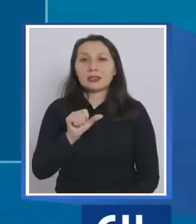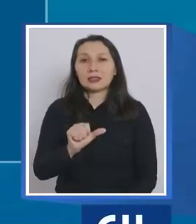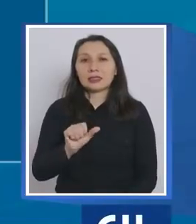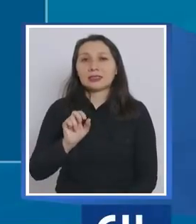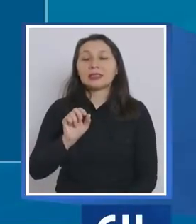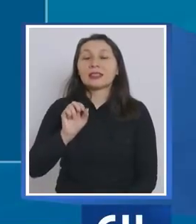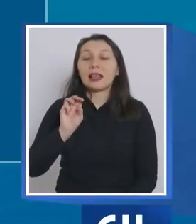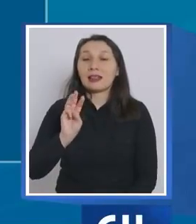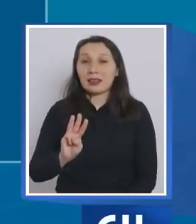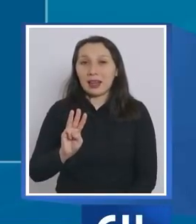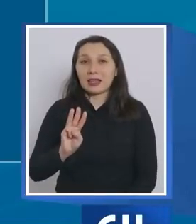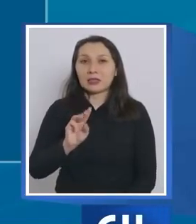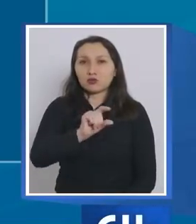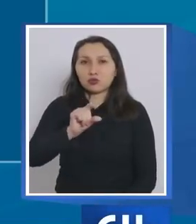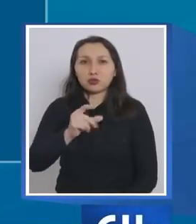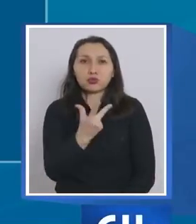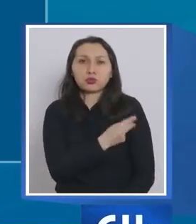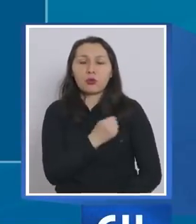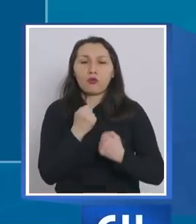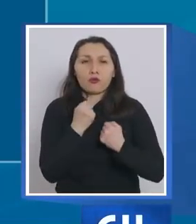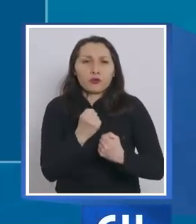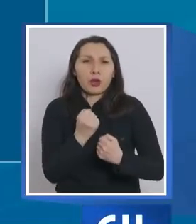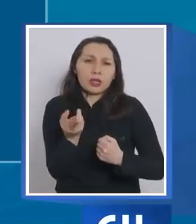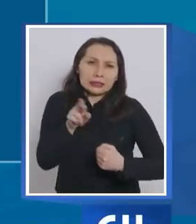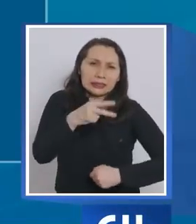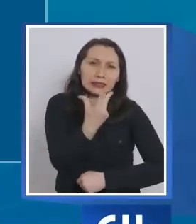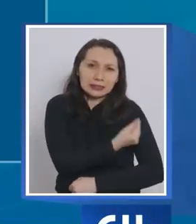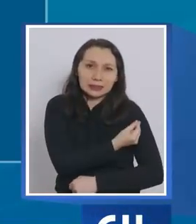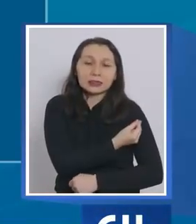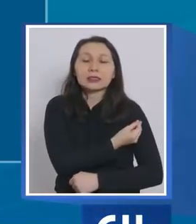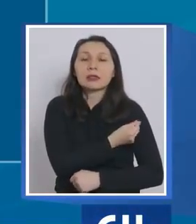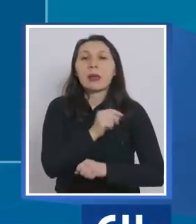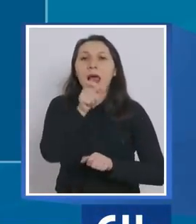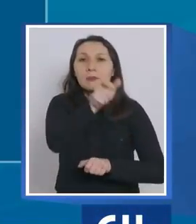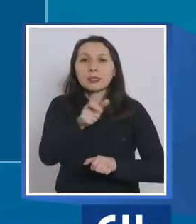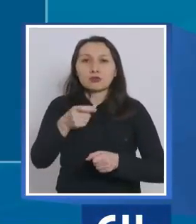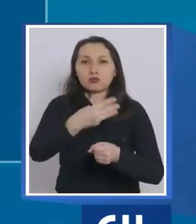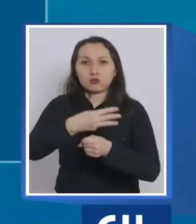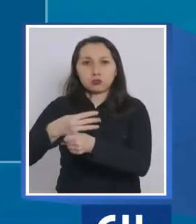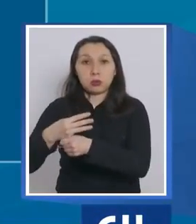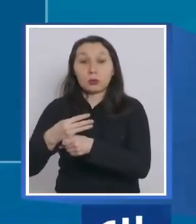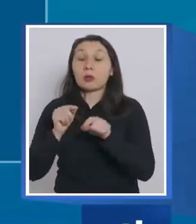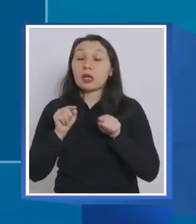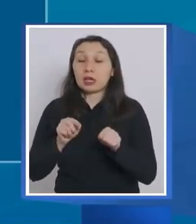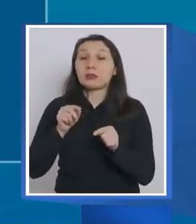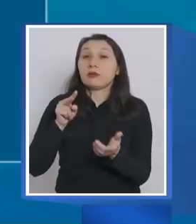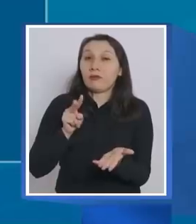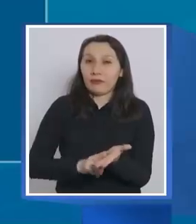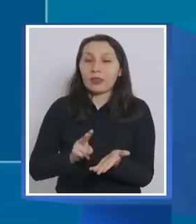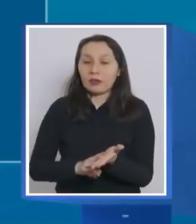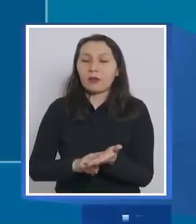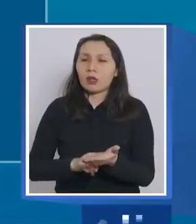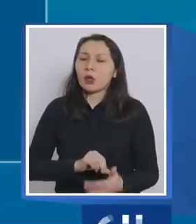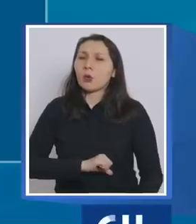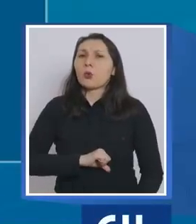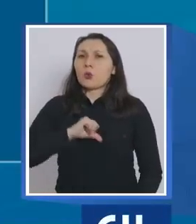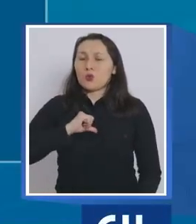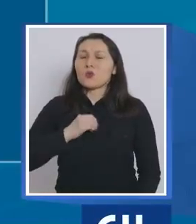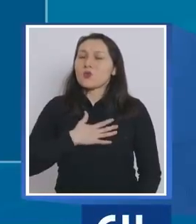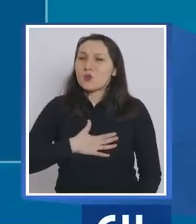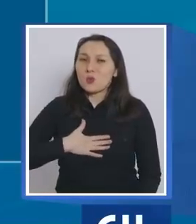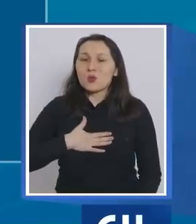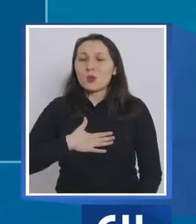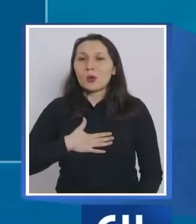sesenta y tres dosis de refuerzo para adultos mayores. Esto realmente es un orgullo